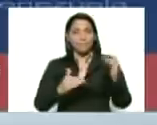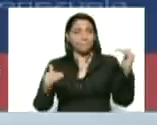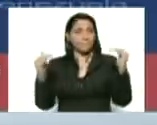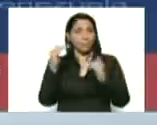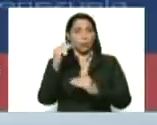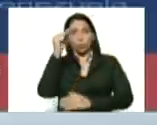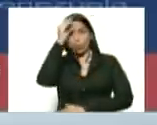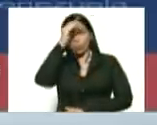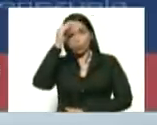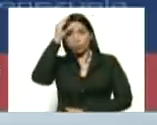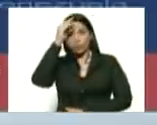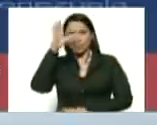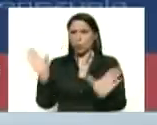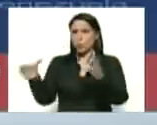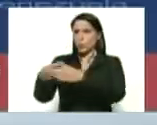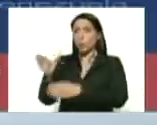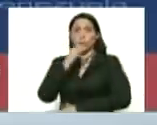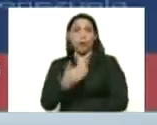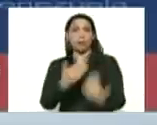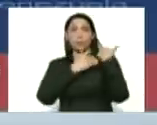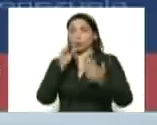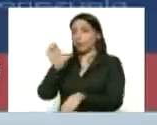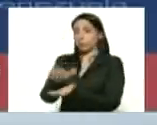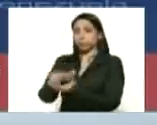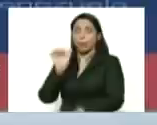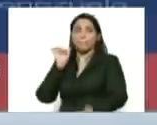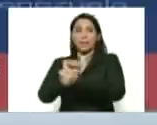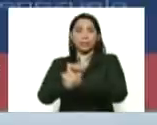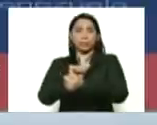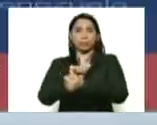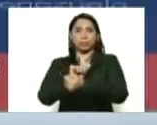conciencia. Porque un grupo de irresponsables en Nueva Esparta, que están presos,